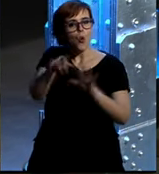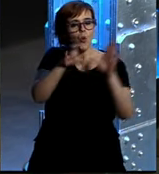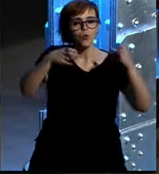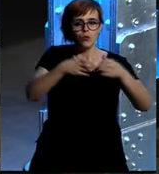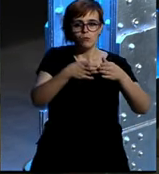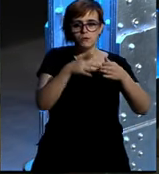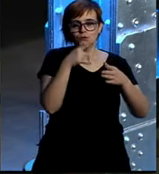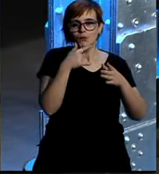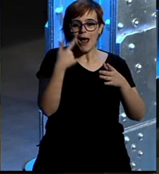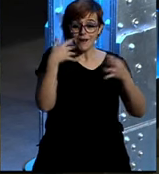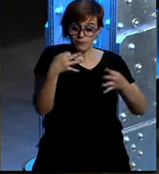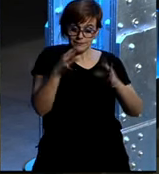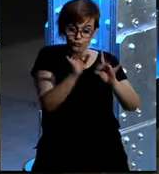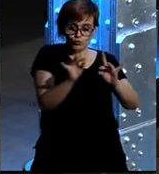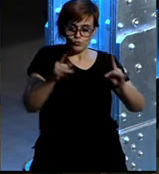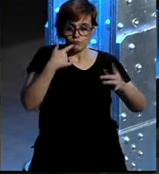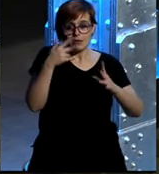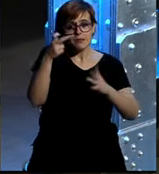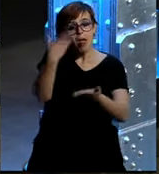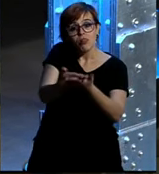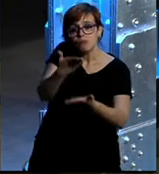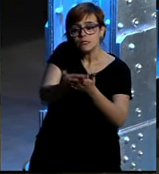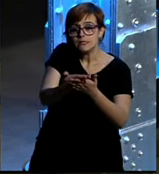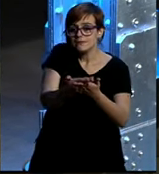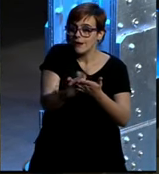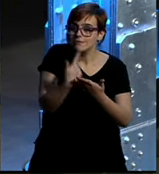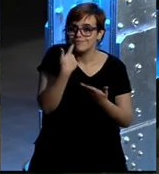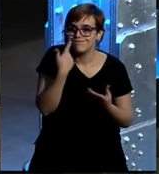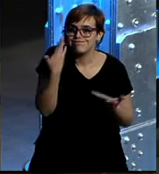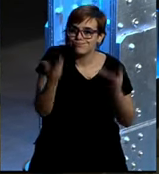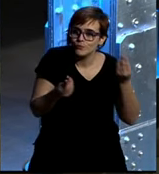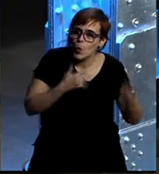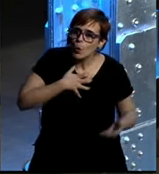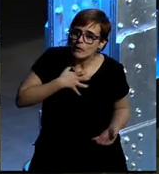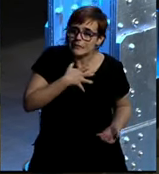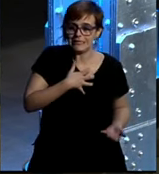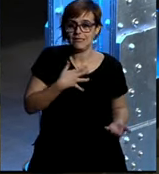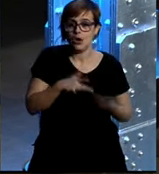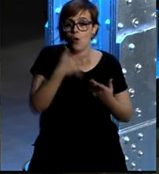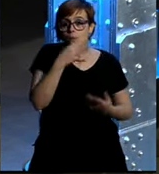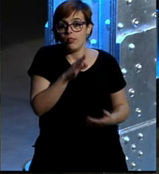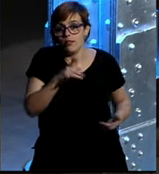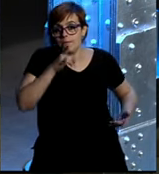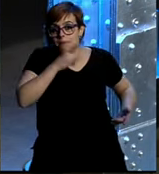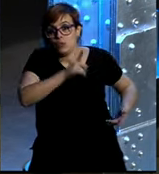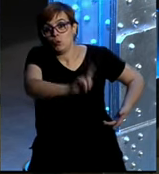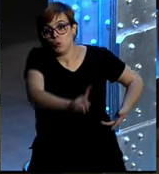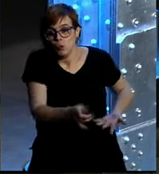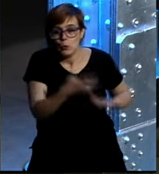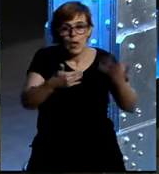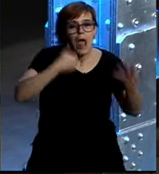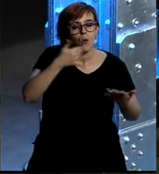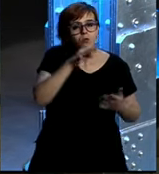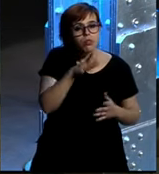de una manera tangible demostrar que lo que estás haciendo bueno pues puede no estar mal o puede estar